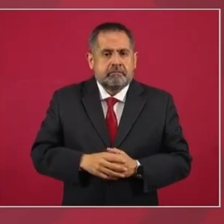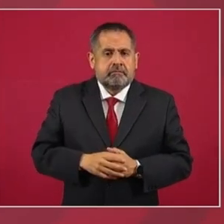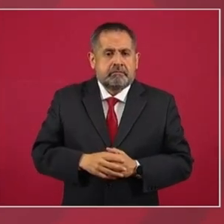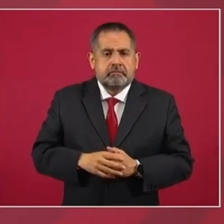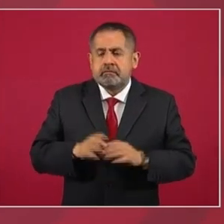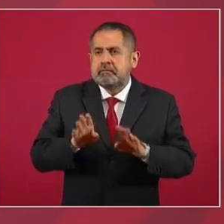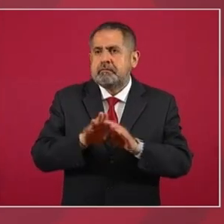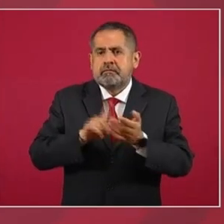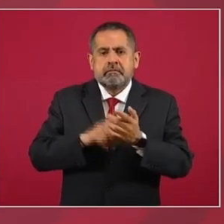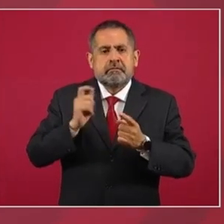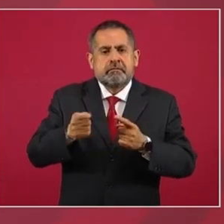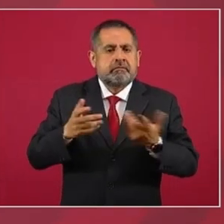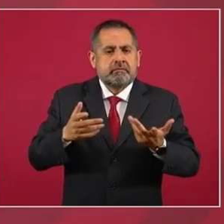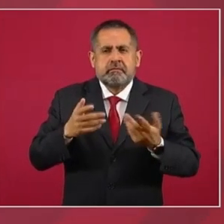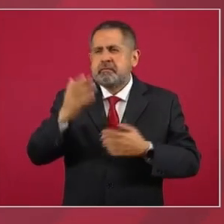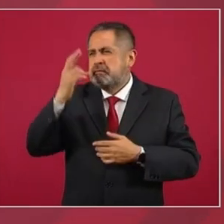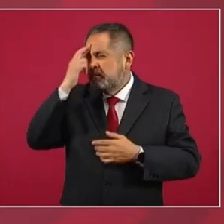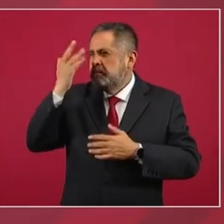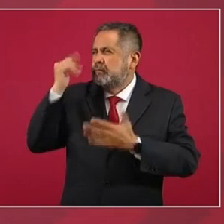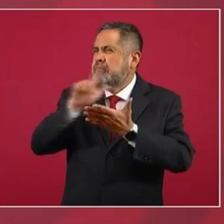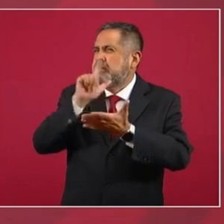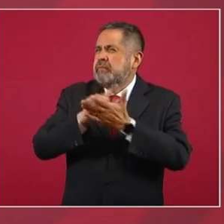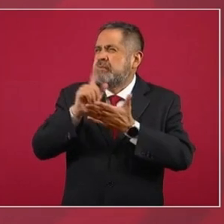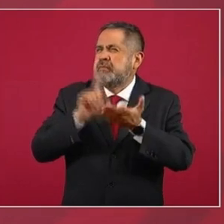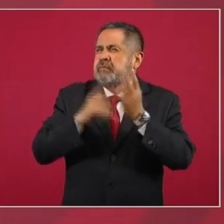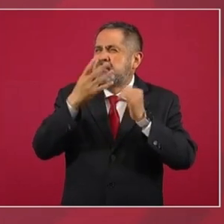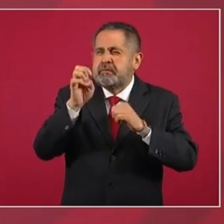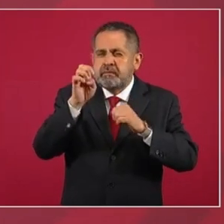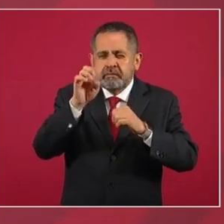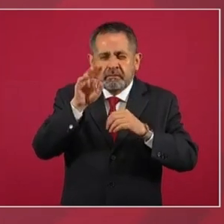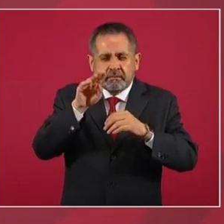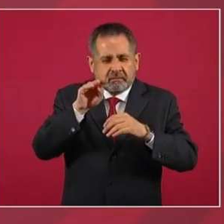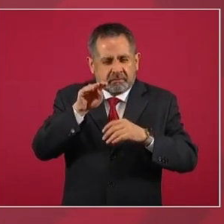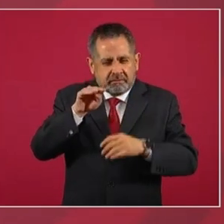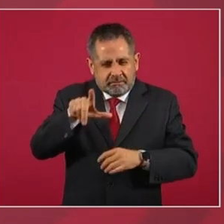1997